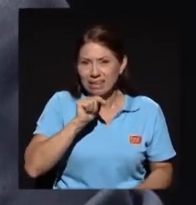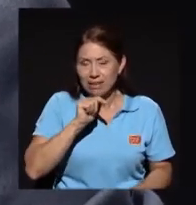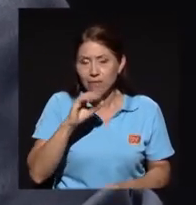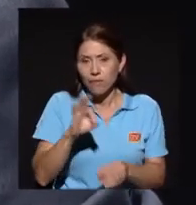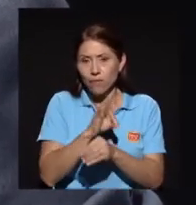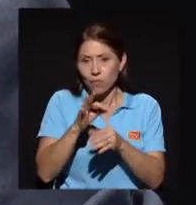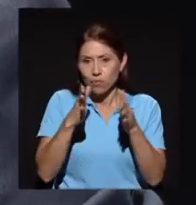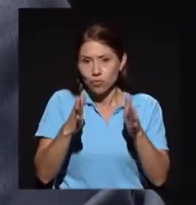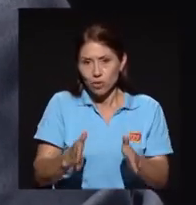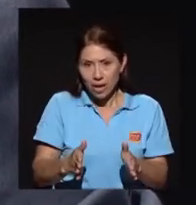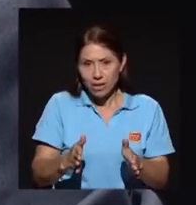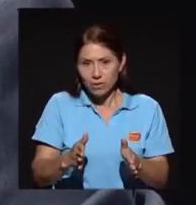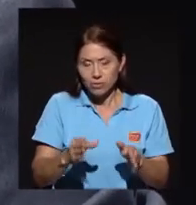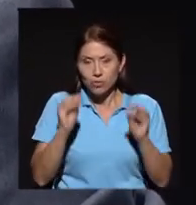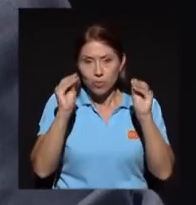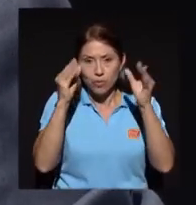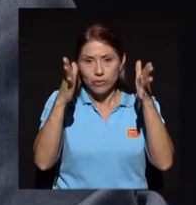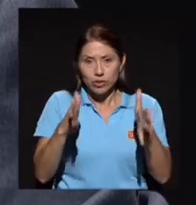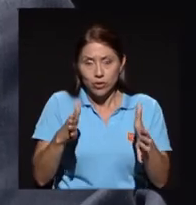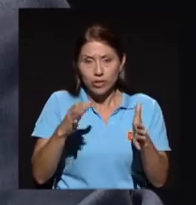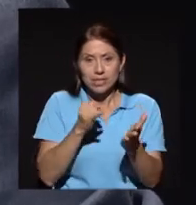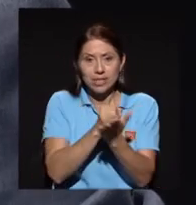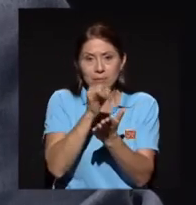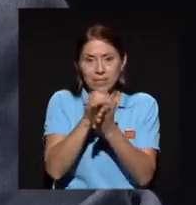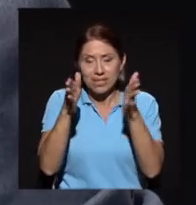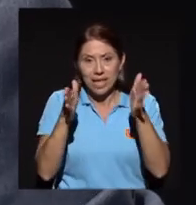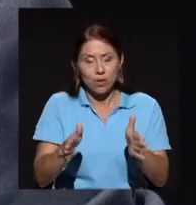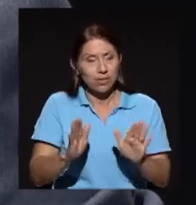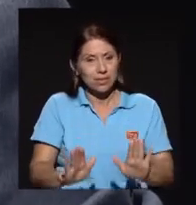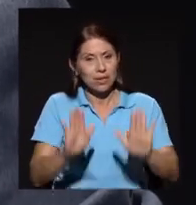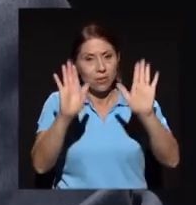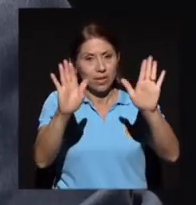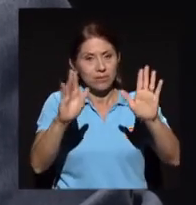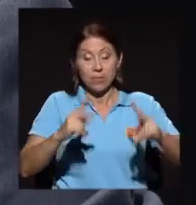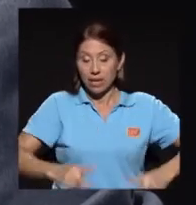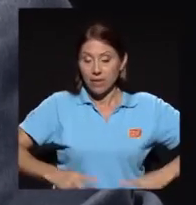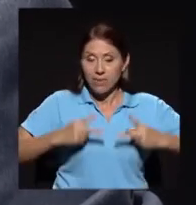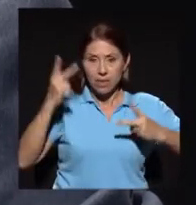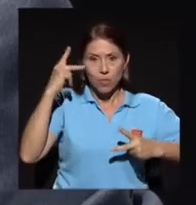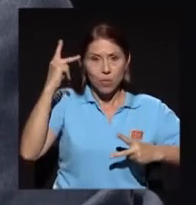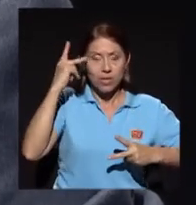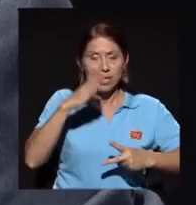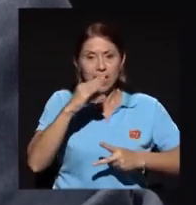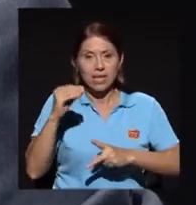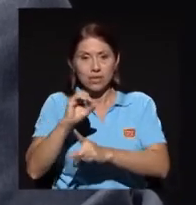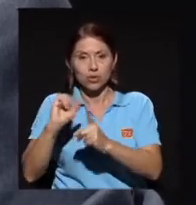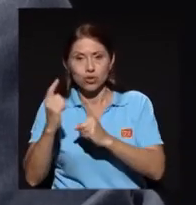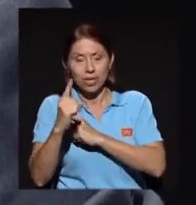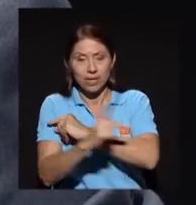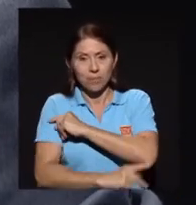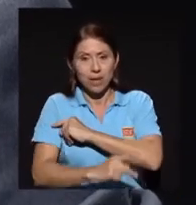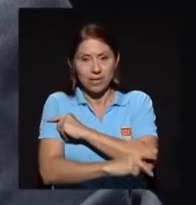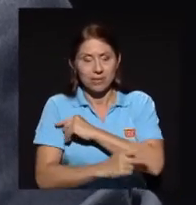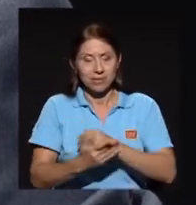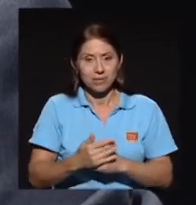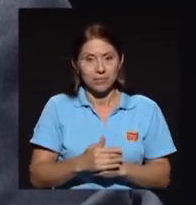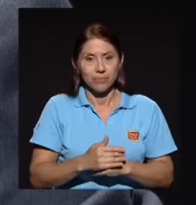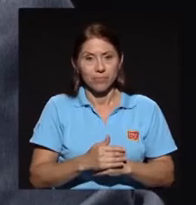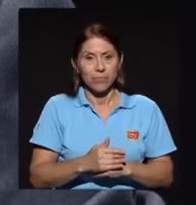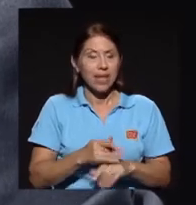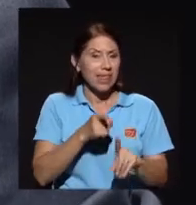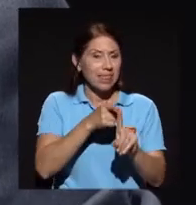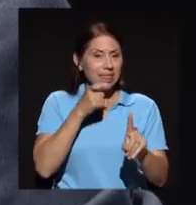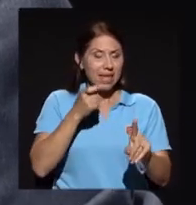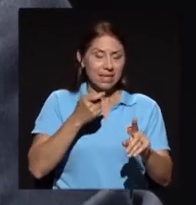profesores, investigadores extraordinarios en la vida política y social del país. Es decir, la facultad, desde